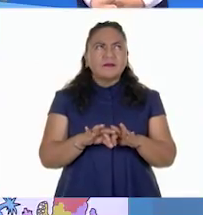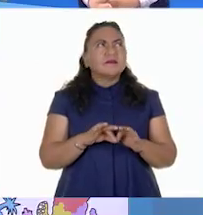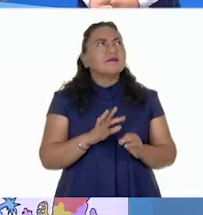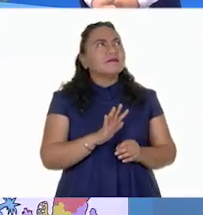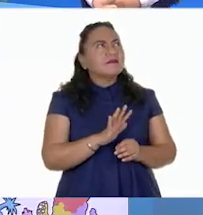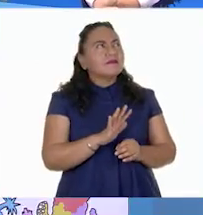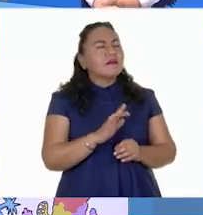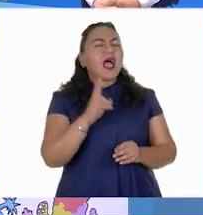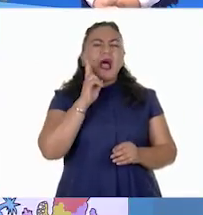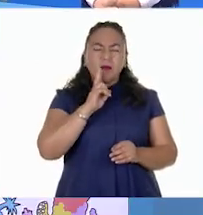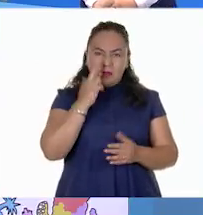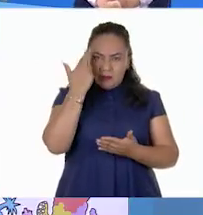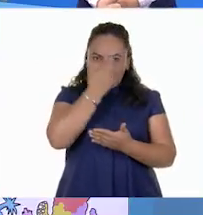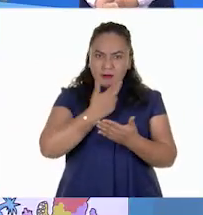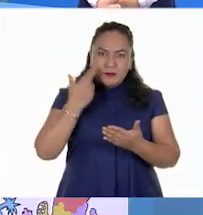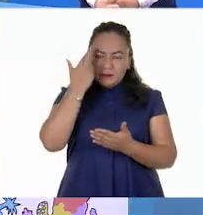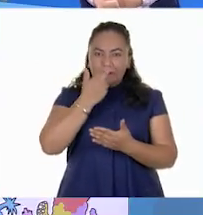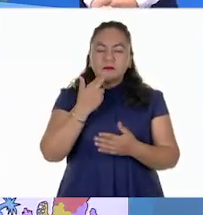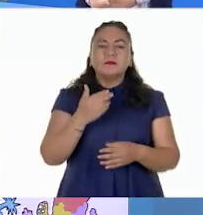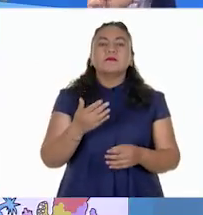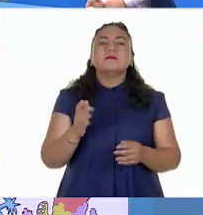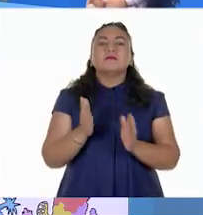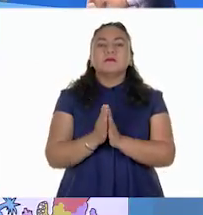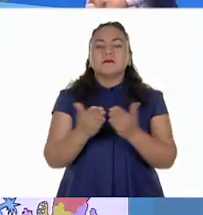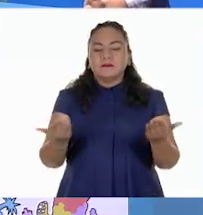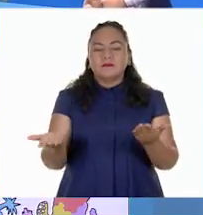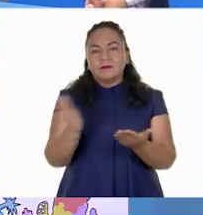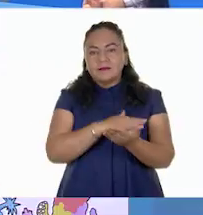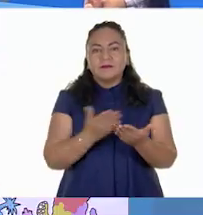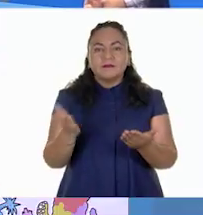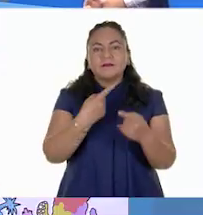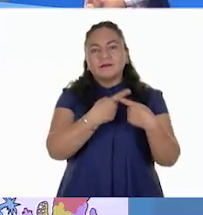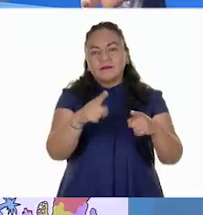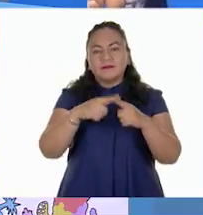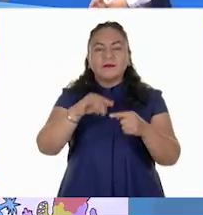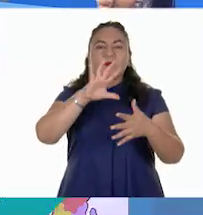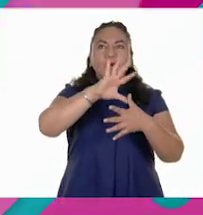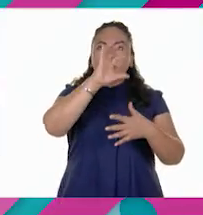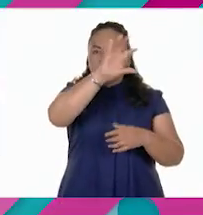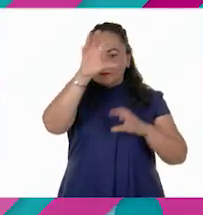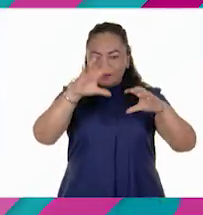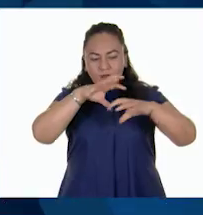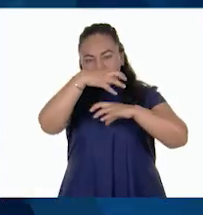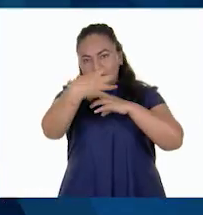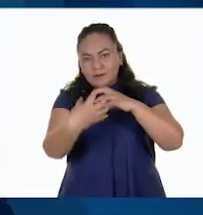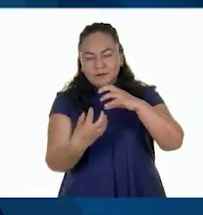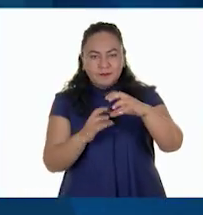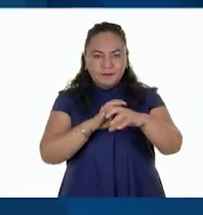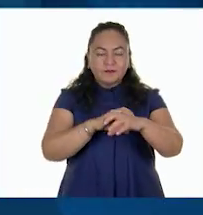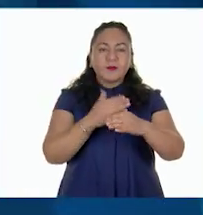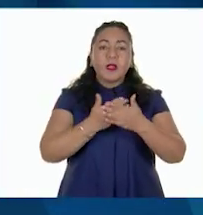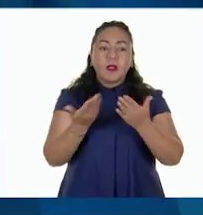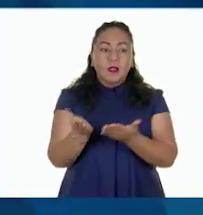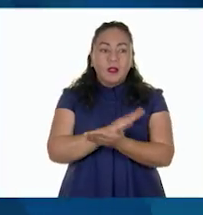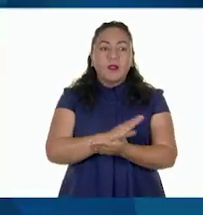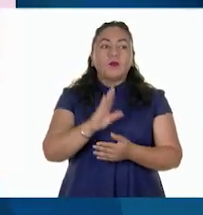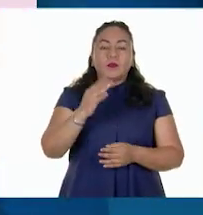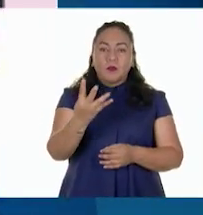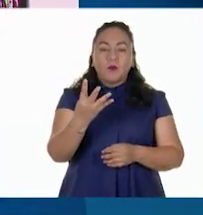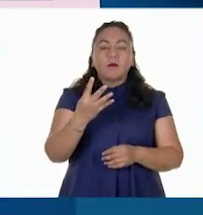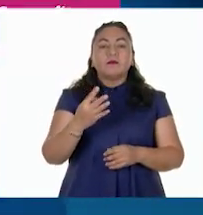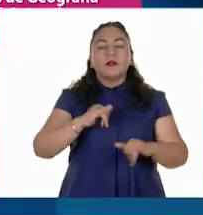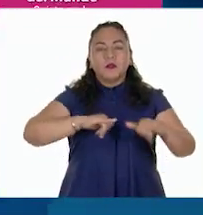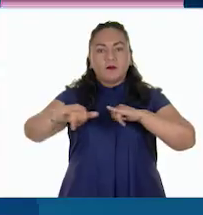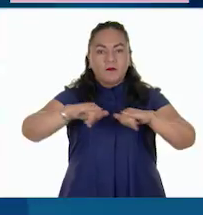Ahora, revisemos el mapa de la producción pesquera en los distintos continentes. Si me acompañan en la página 94 de su Atlas de Geografía